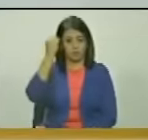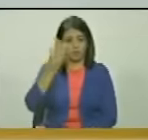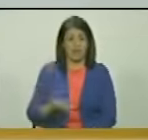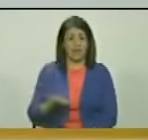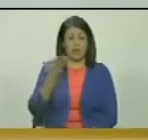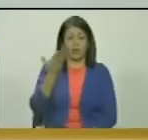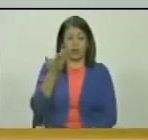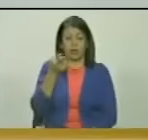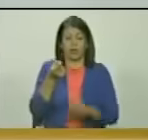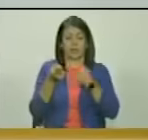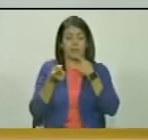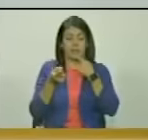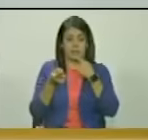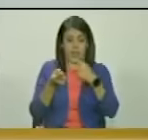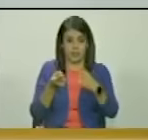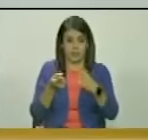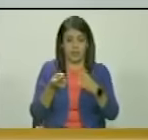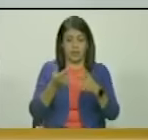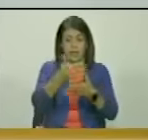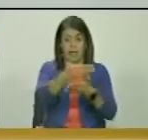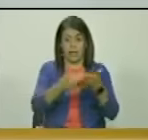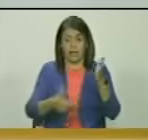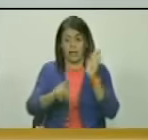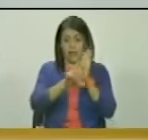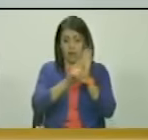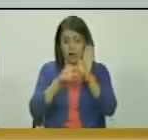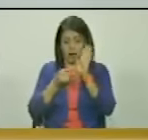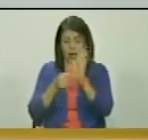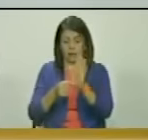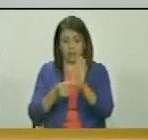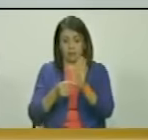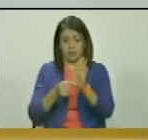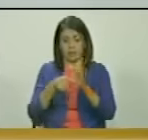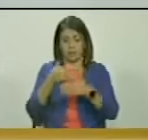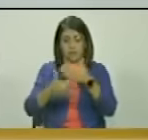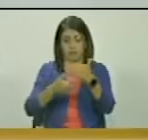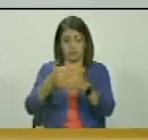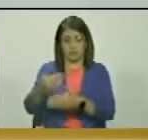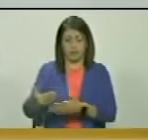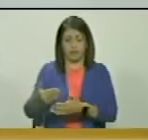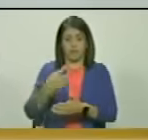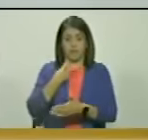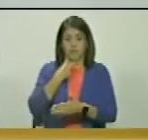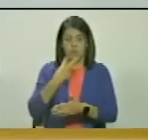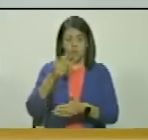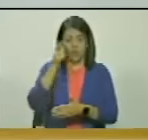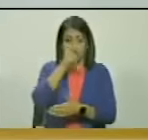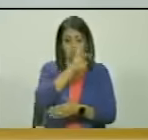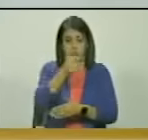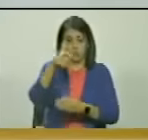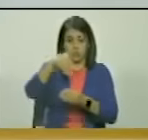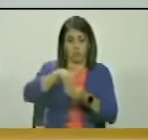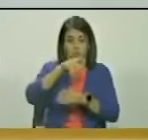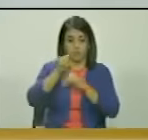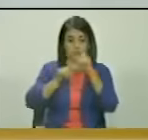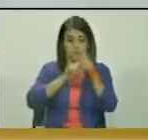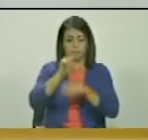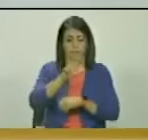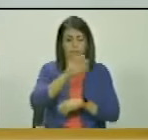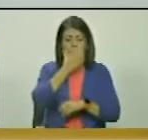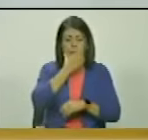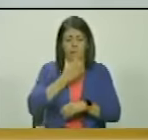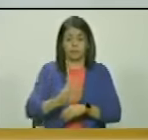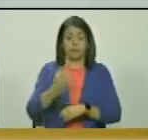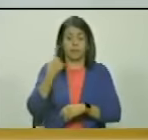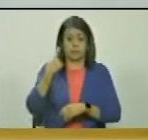imprescindible que un instrumento legal que es la consecuencia directa de la voz del pueblo en el referendo consultivo del 3 de